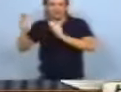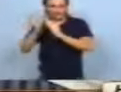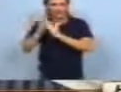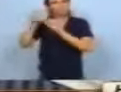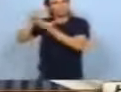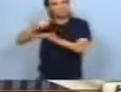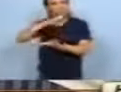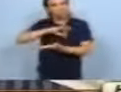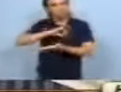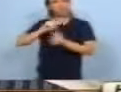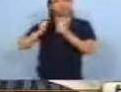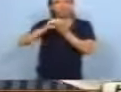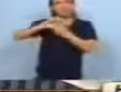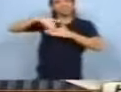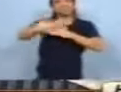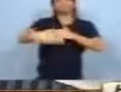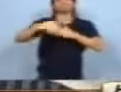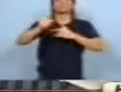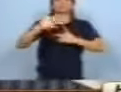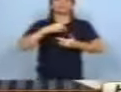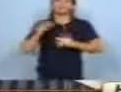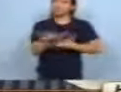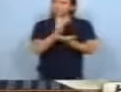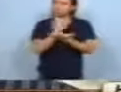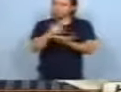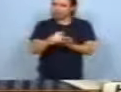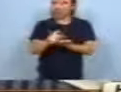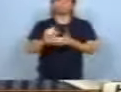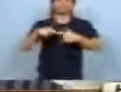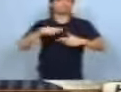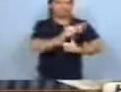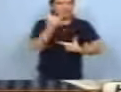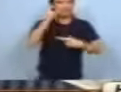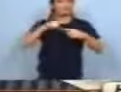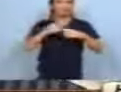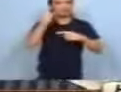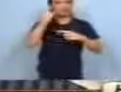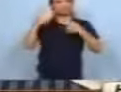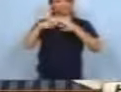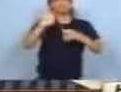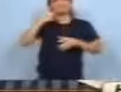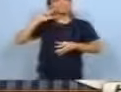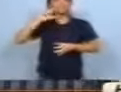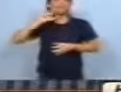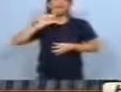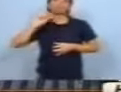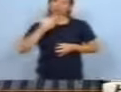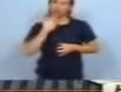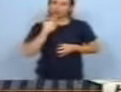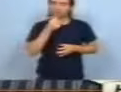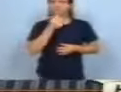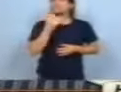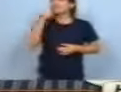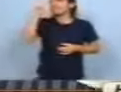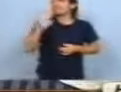pero les damos clases de todos sus derechos. Sociales, políticos y sindicales. Porque cuando vos no sabés